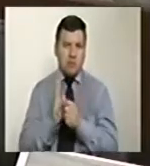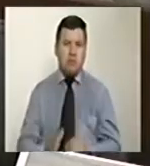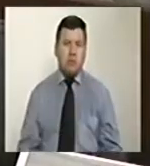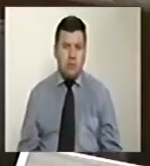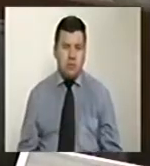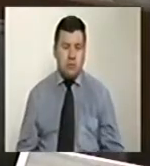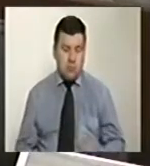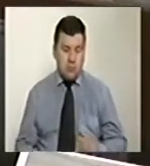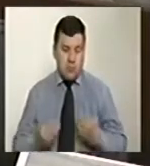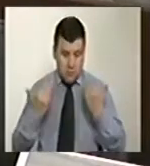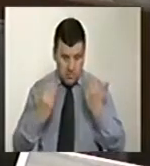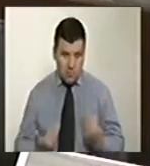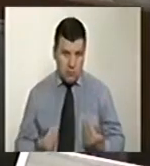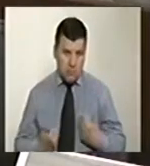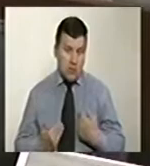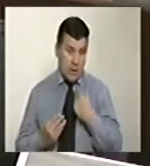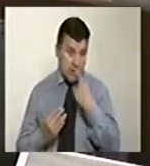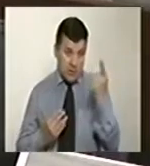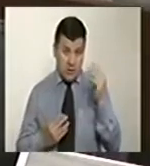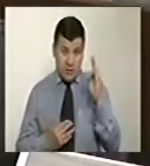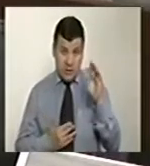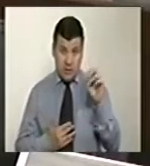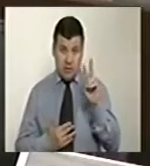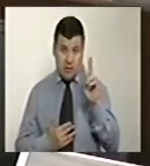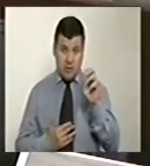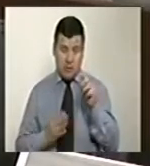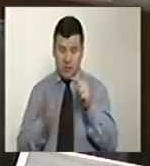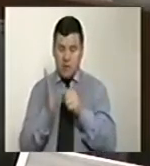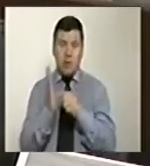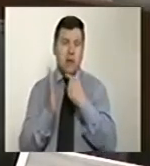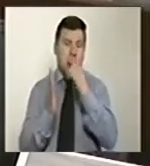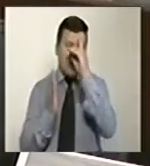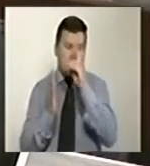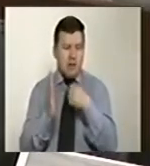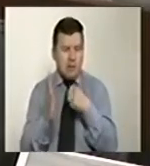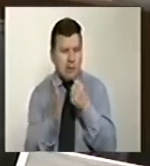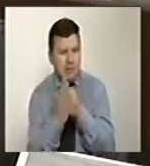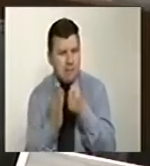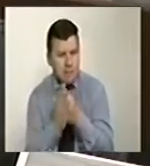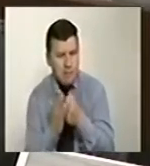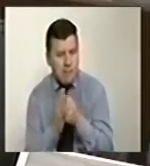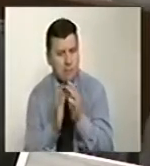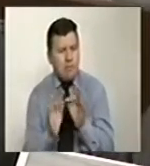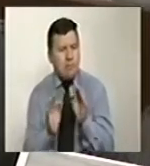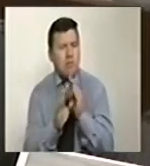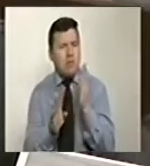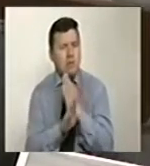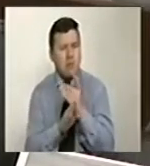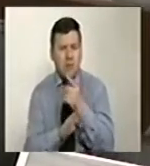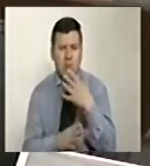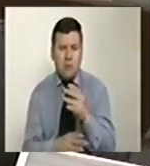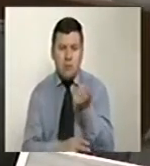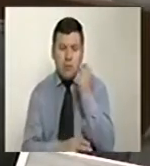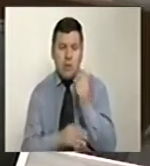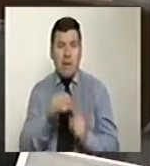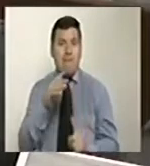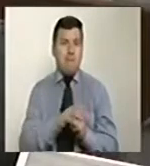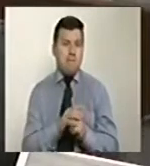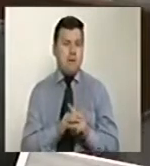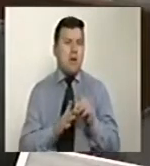En lo personal, dice la senadora Tania Vega de Plaza se ha decidido tratar una problemática relativamente reciente